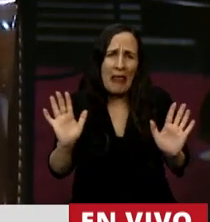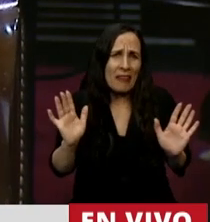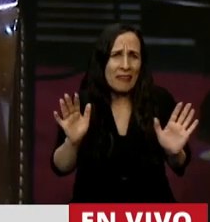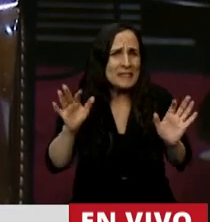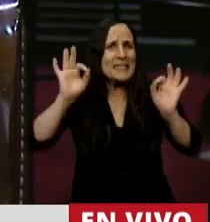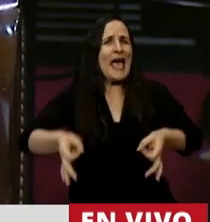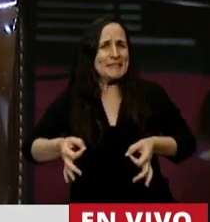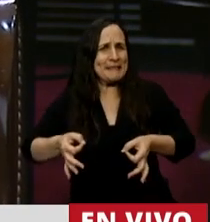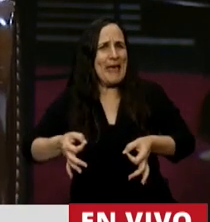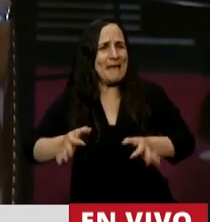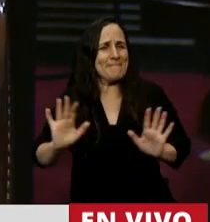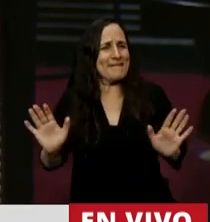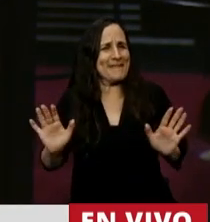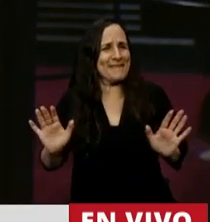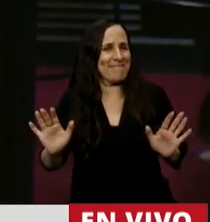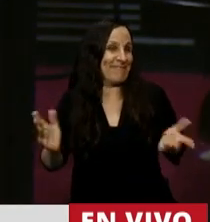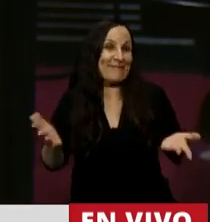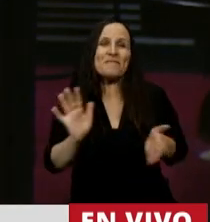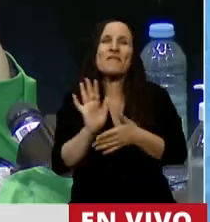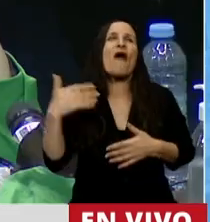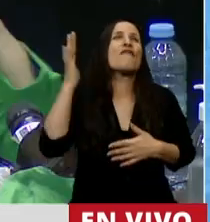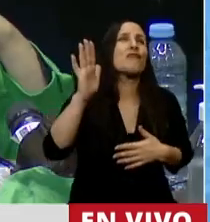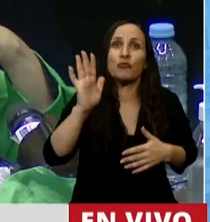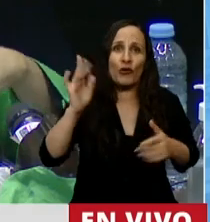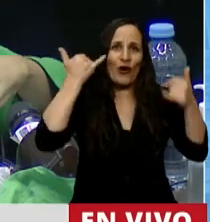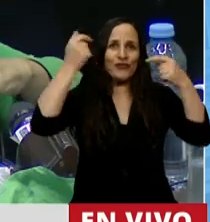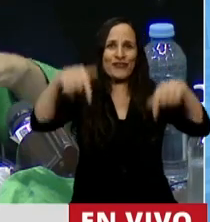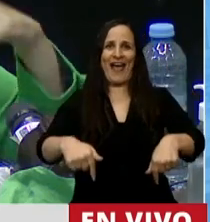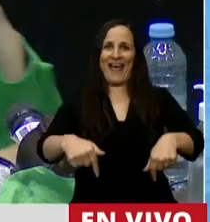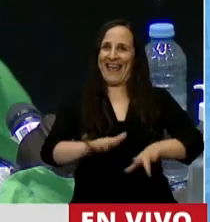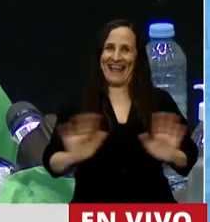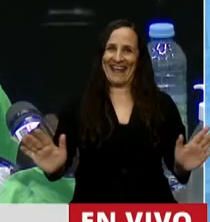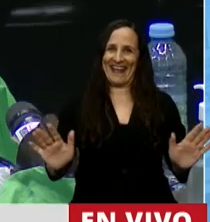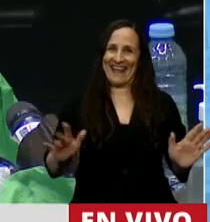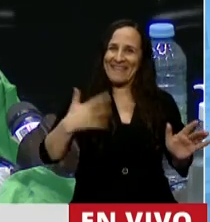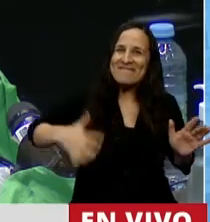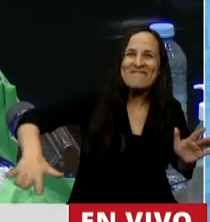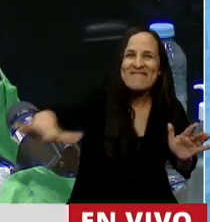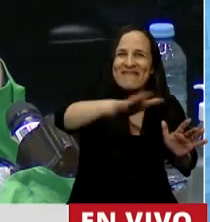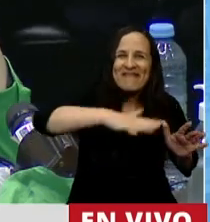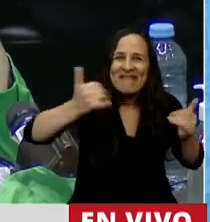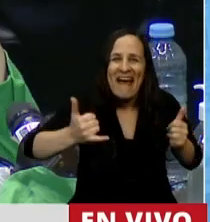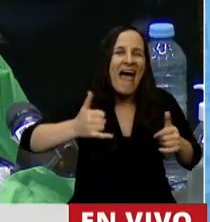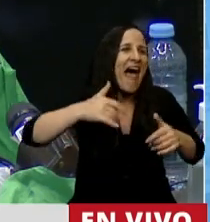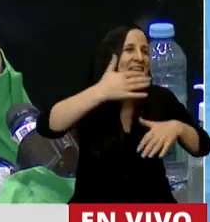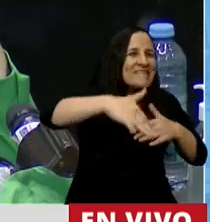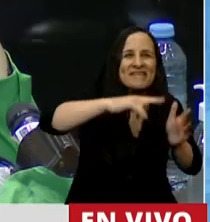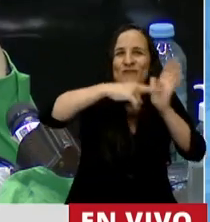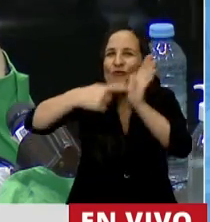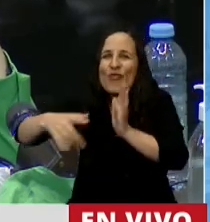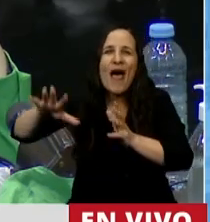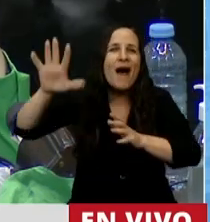impone en la calle, en cada rincón de la Argentina, en cada vereda, en cada pueblo, en cada ciudad.